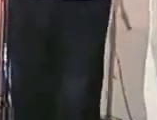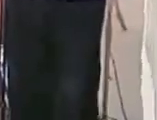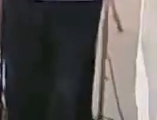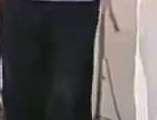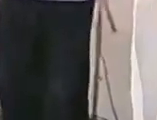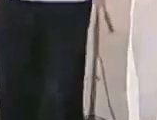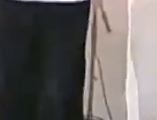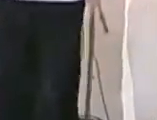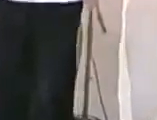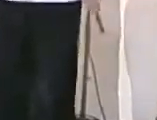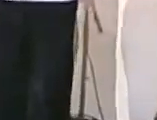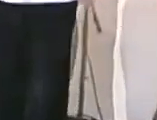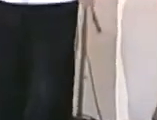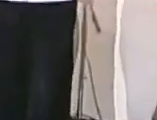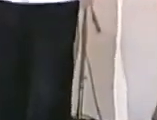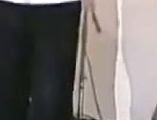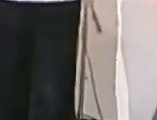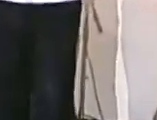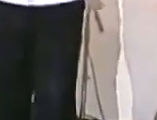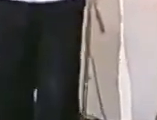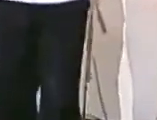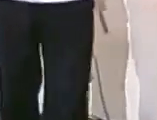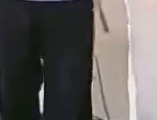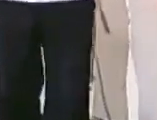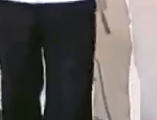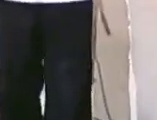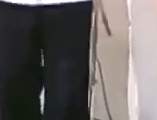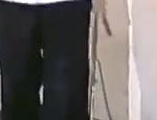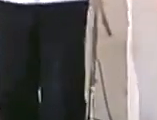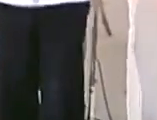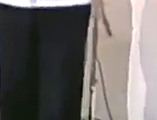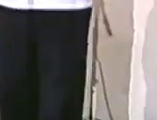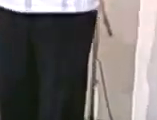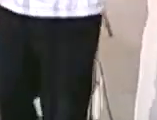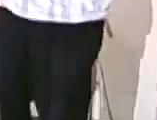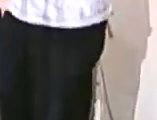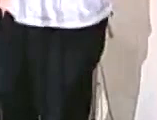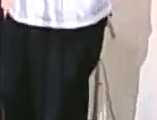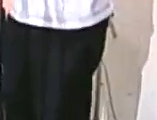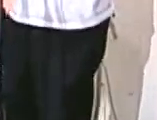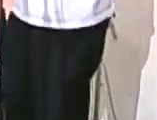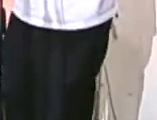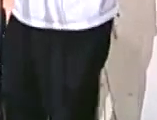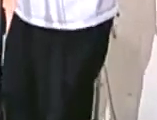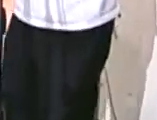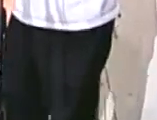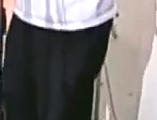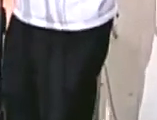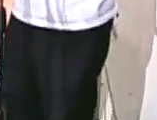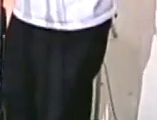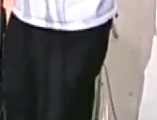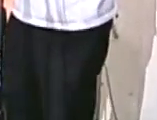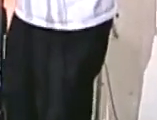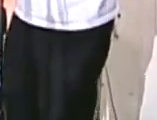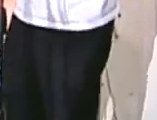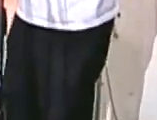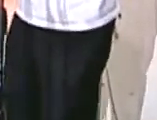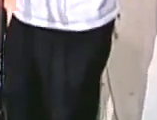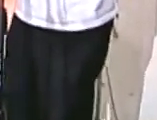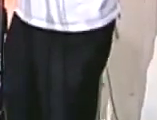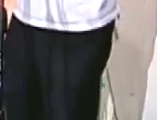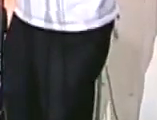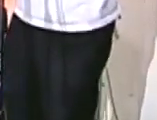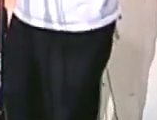pita no se vayan a suda el zumo de varias cosas así te puedo curar ahí lo lo lo hoy ahí lo lo lo